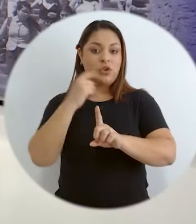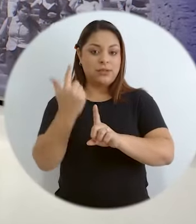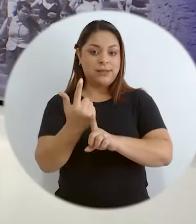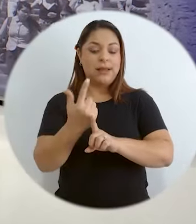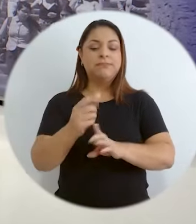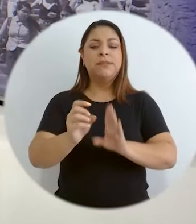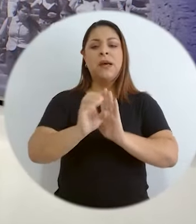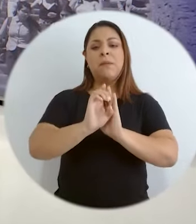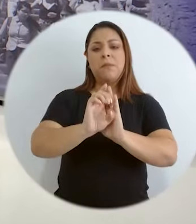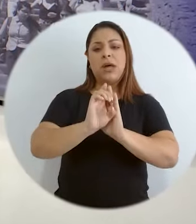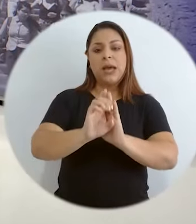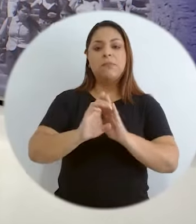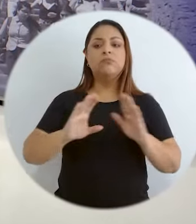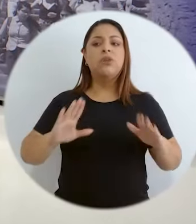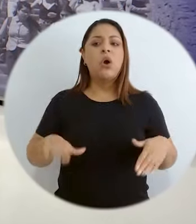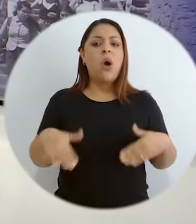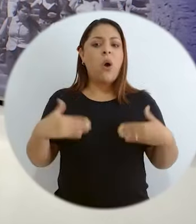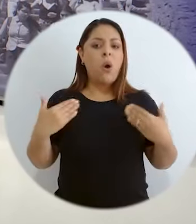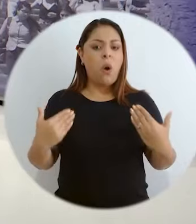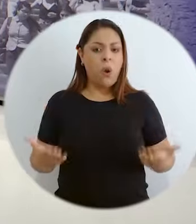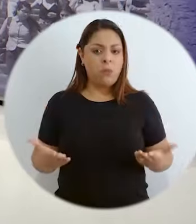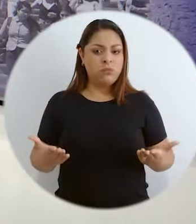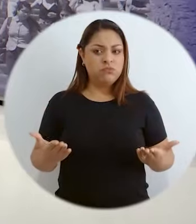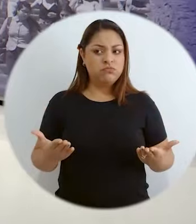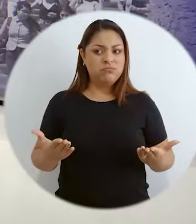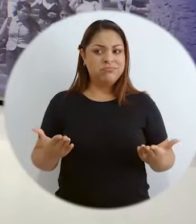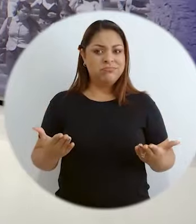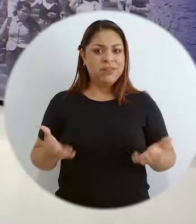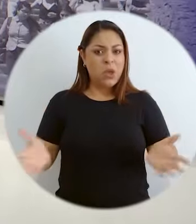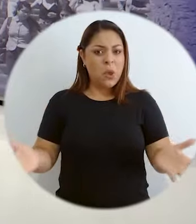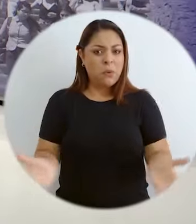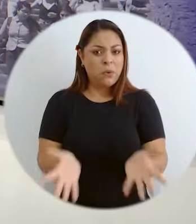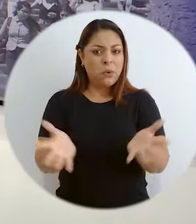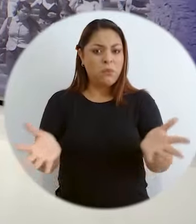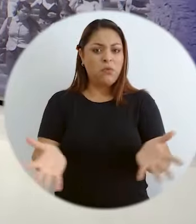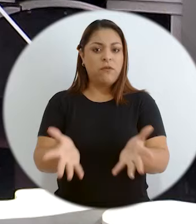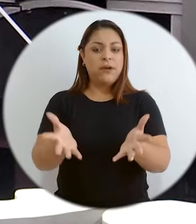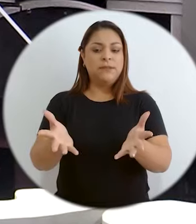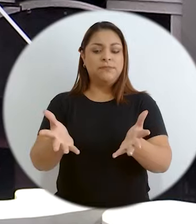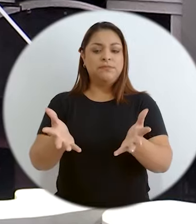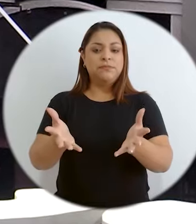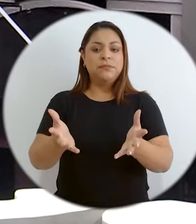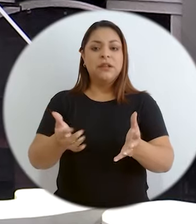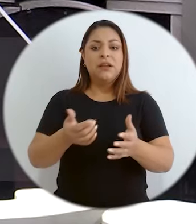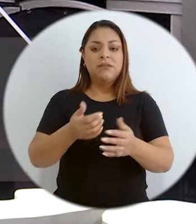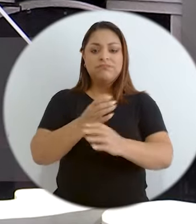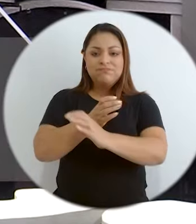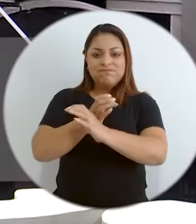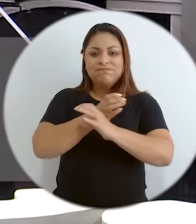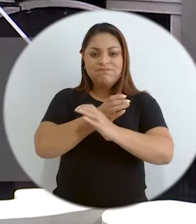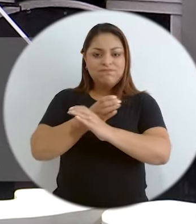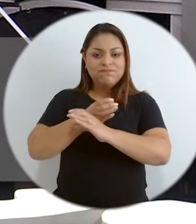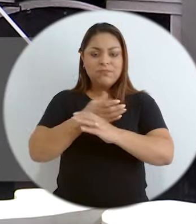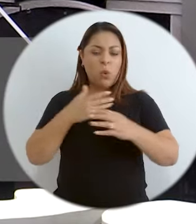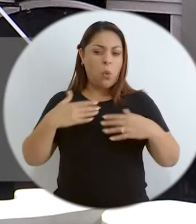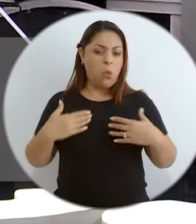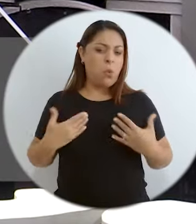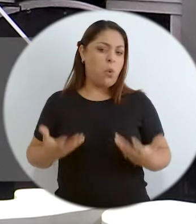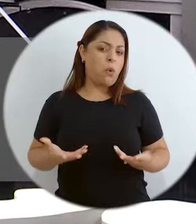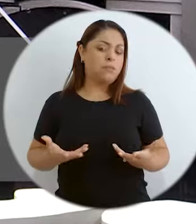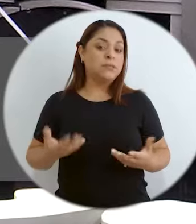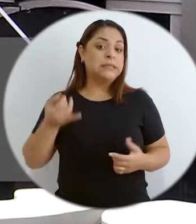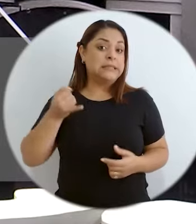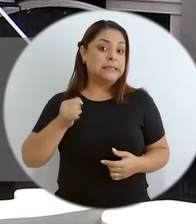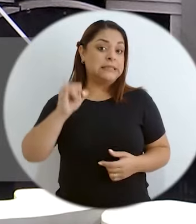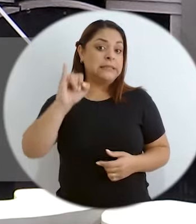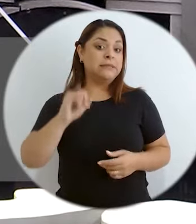social, por ejemplo, es decir, cómo podemos llegar, por ejemplo, y promover preservación, ¿verdad? Conservación,